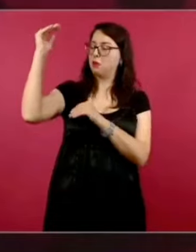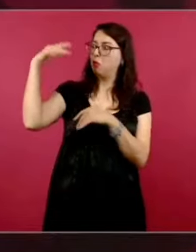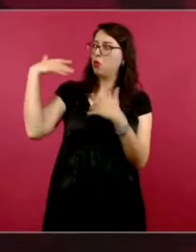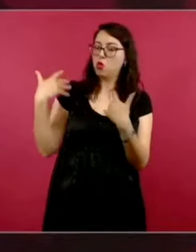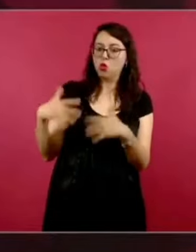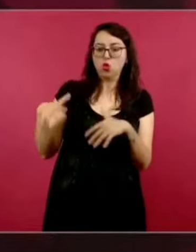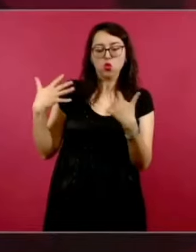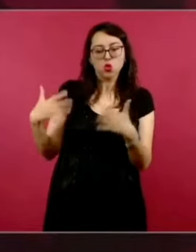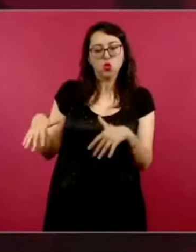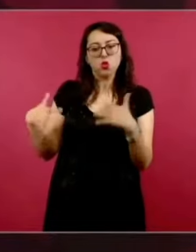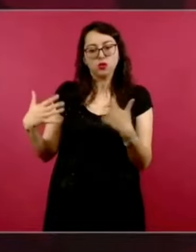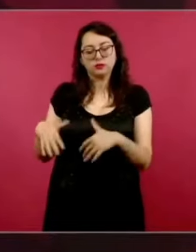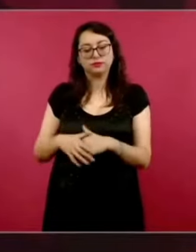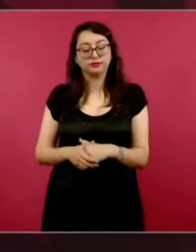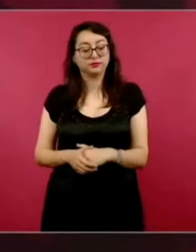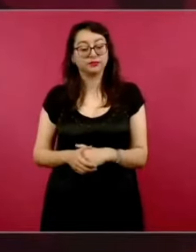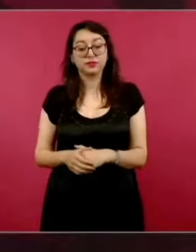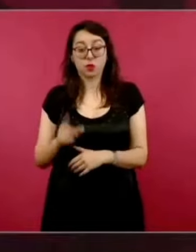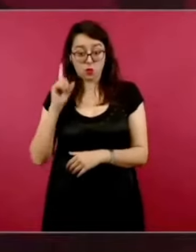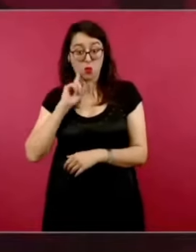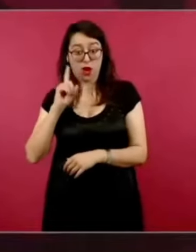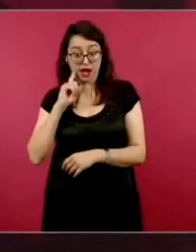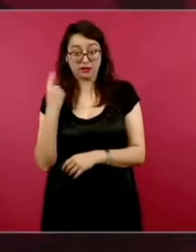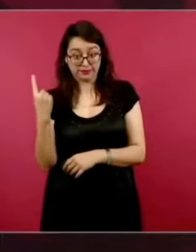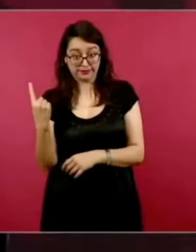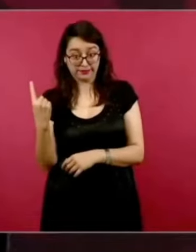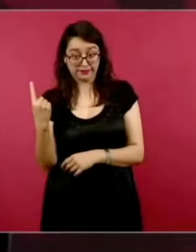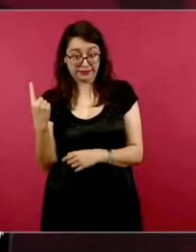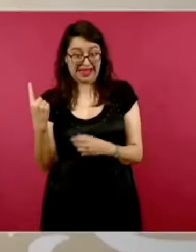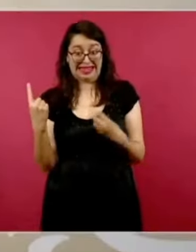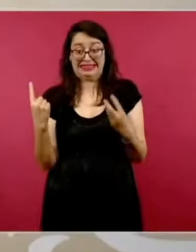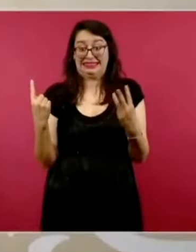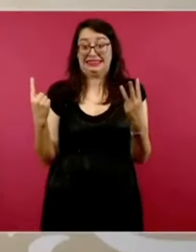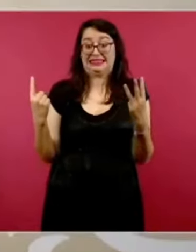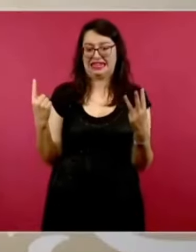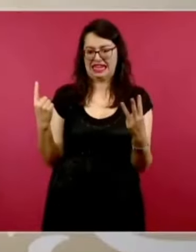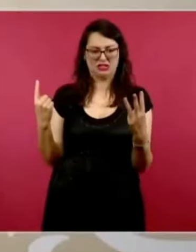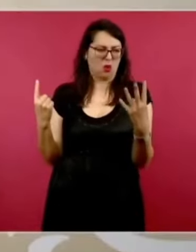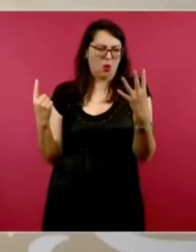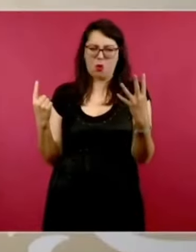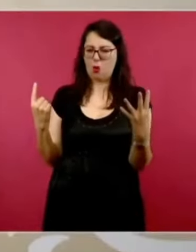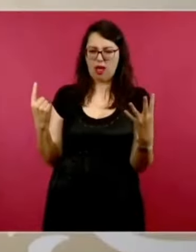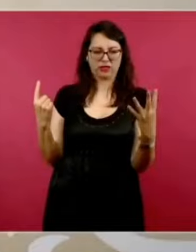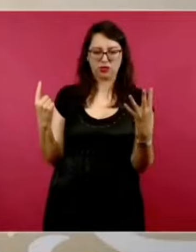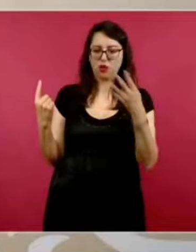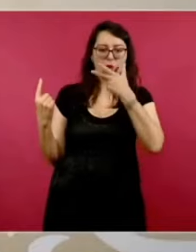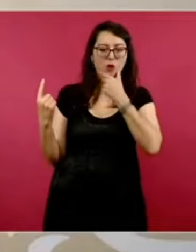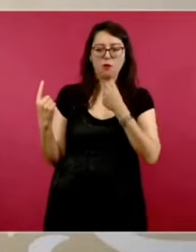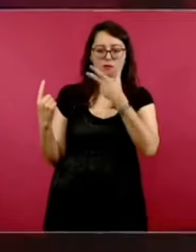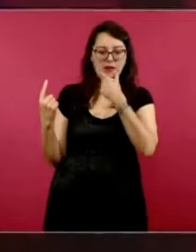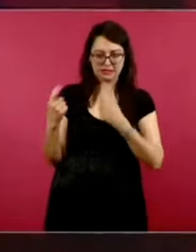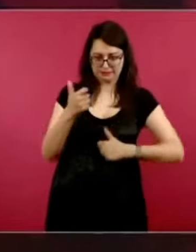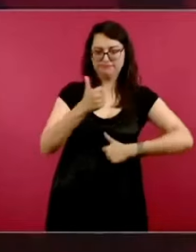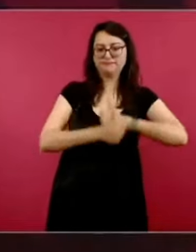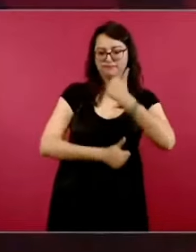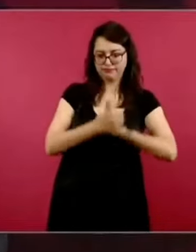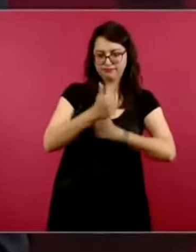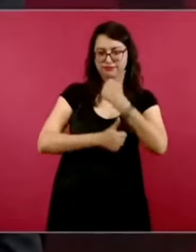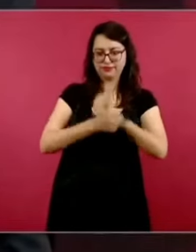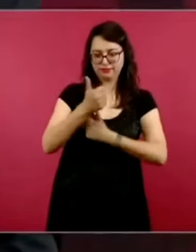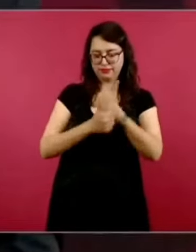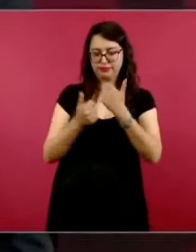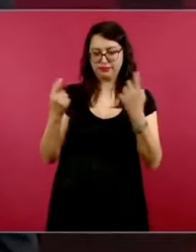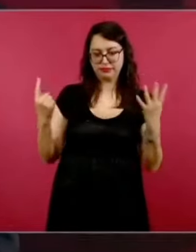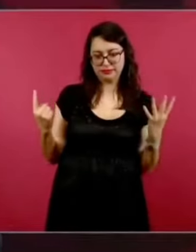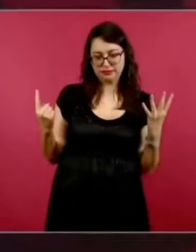Y uno de los candidatos hizo un cuestionamiento